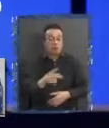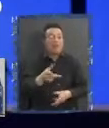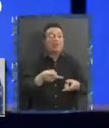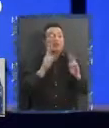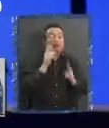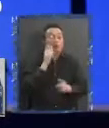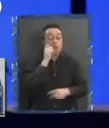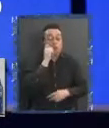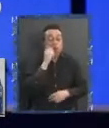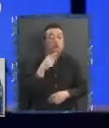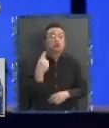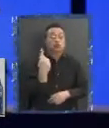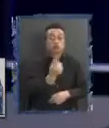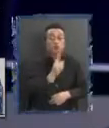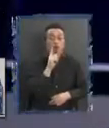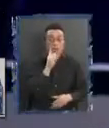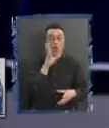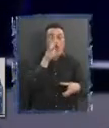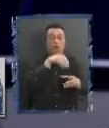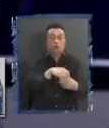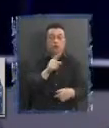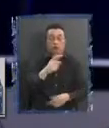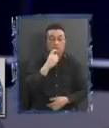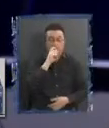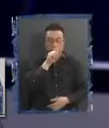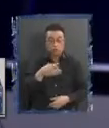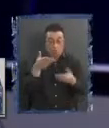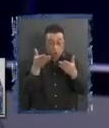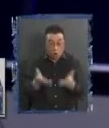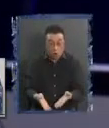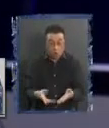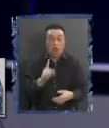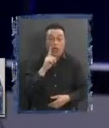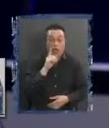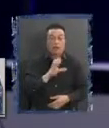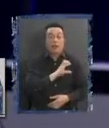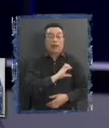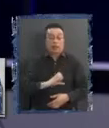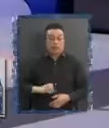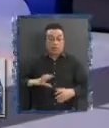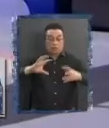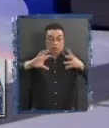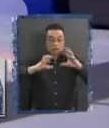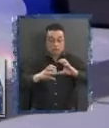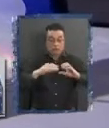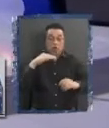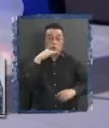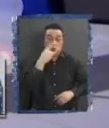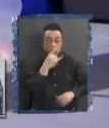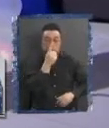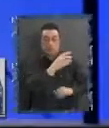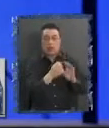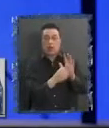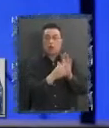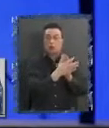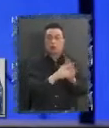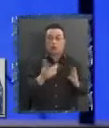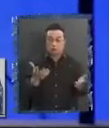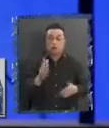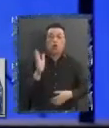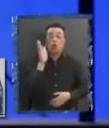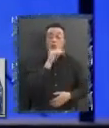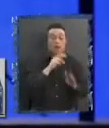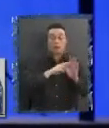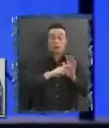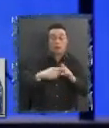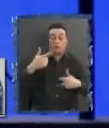los actores que están ahí. pregunta concreta. Hoy por hoy hay un Estado de excepción constitucional en la Araucanía. Porque no tenemos representación política, porque